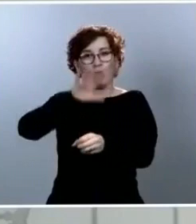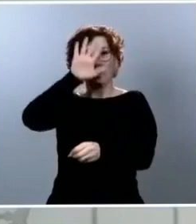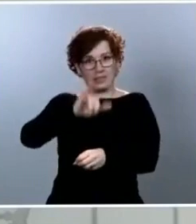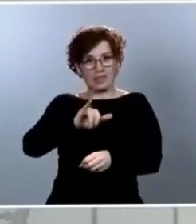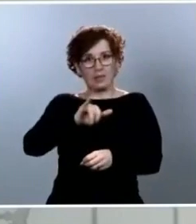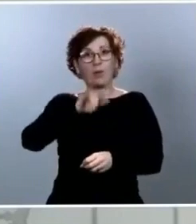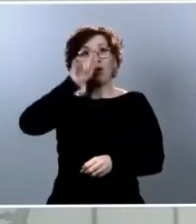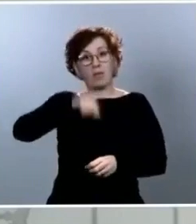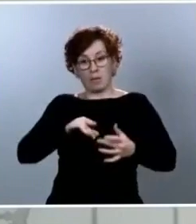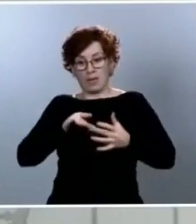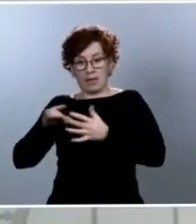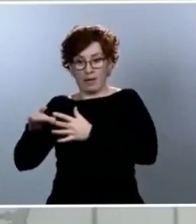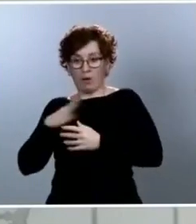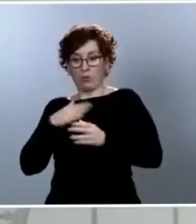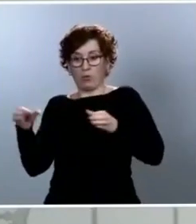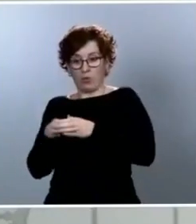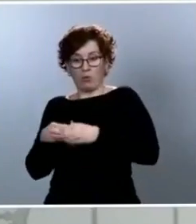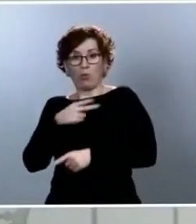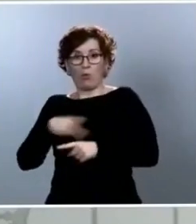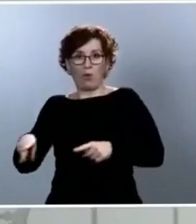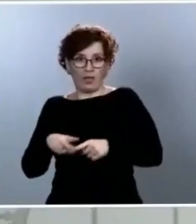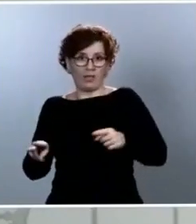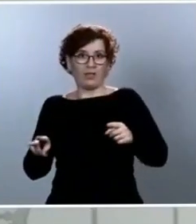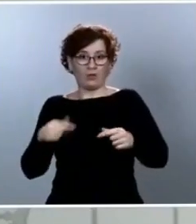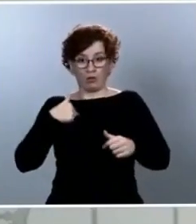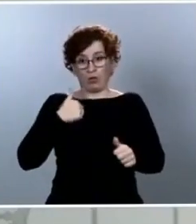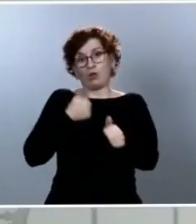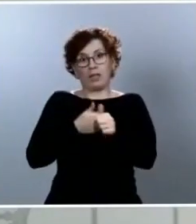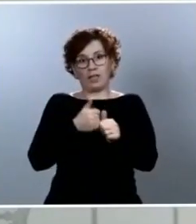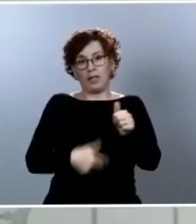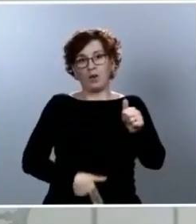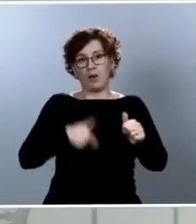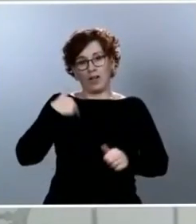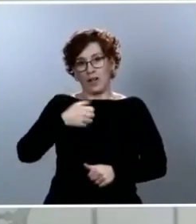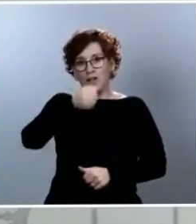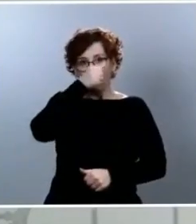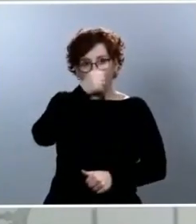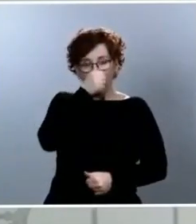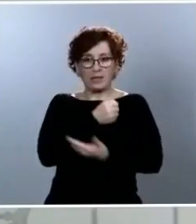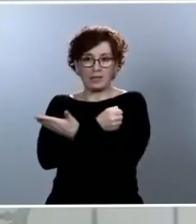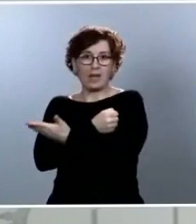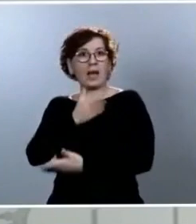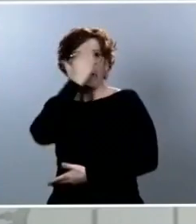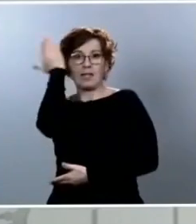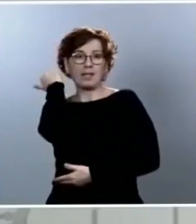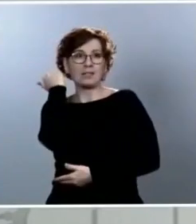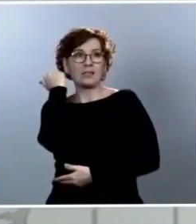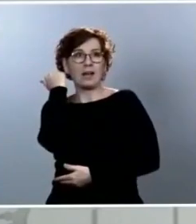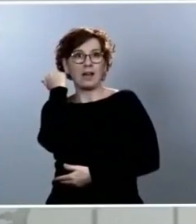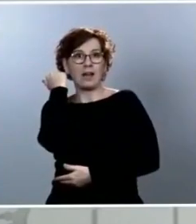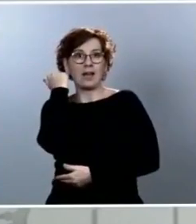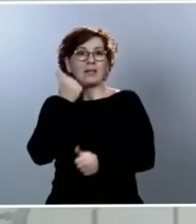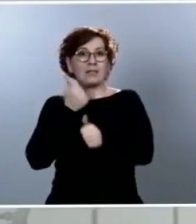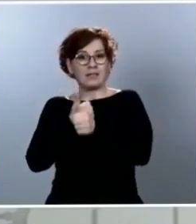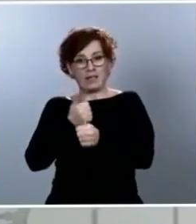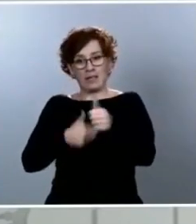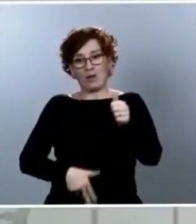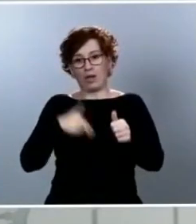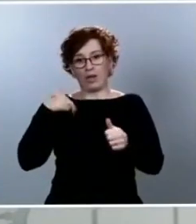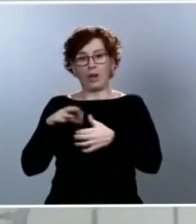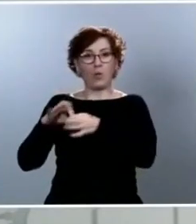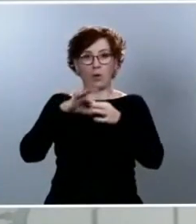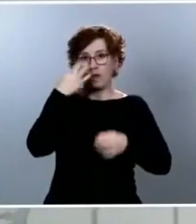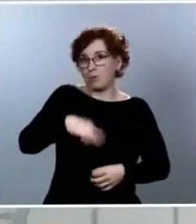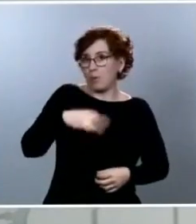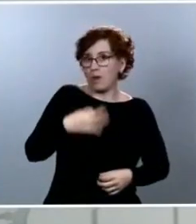políticas. Yo soy secretario general del Partido Socialista Obrero Español y el señor Iglesias es el secretario general de Unidas Podemos y, como tal,